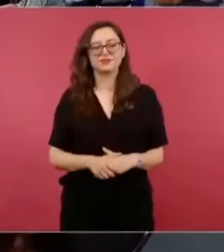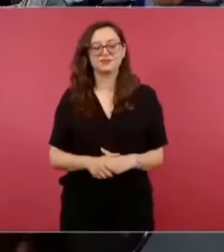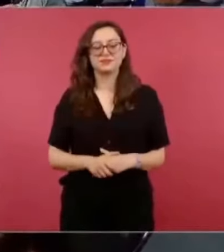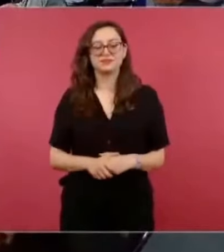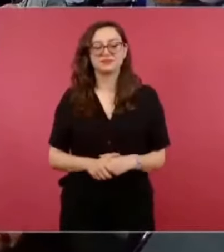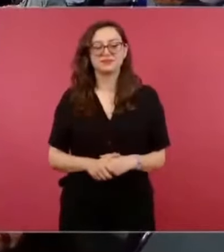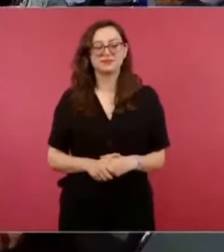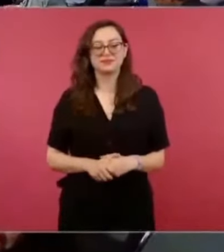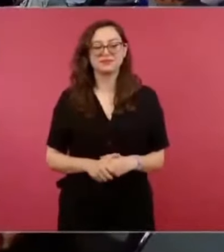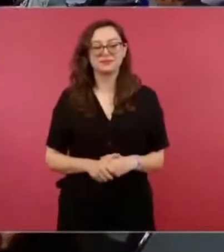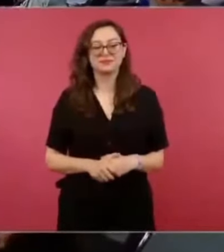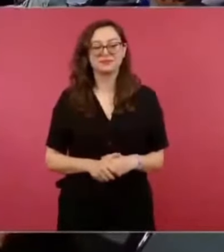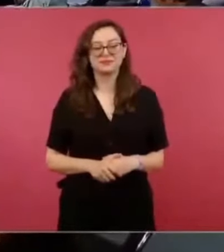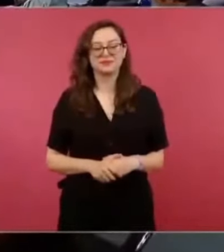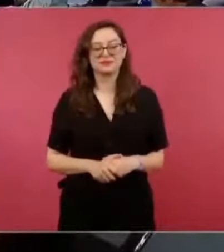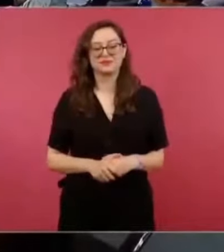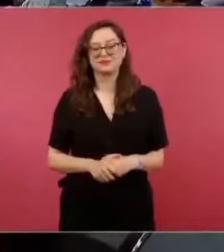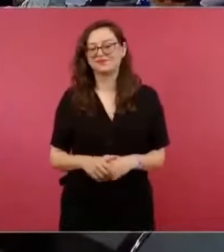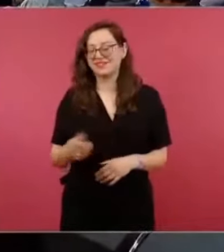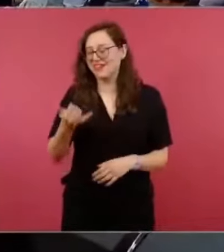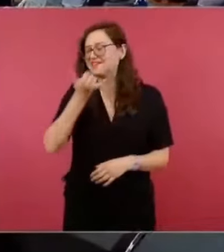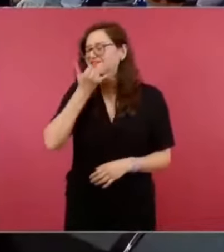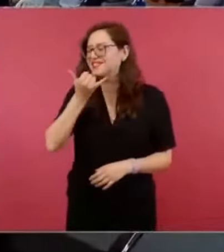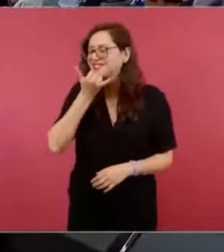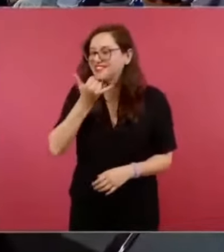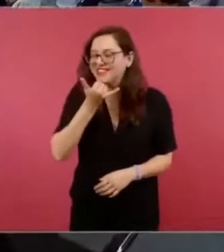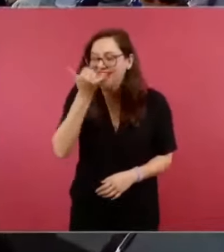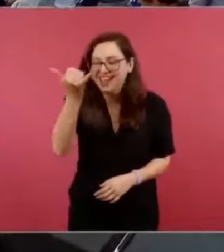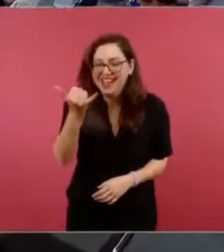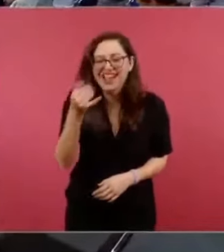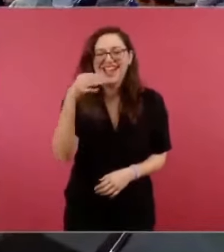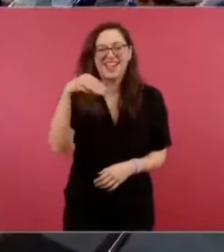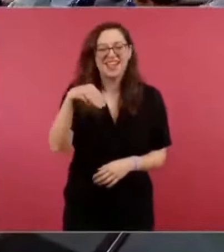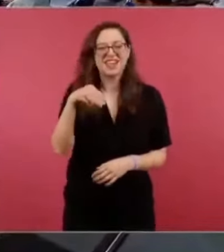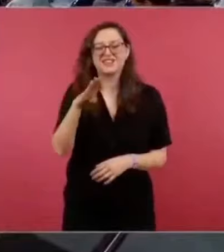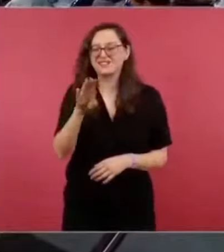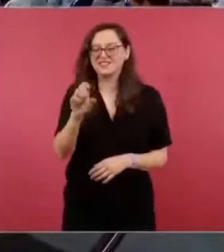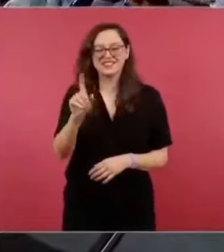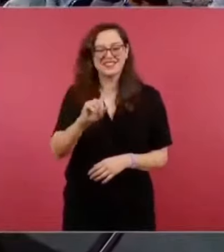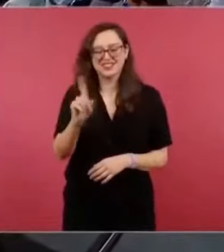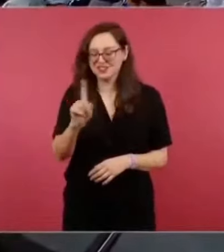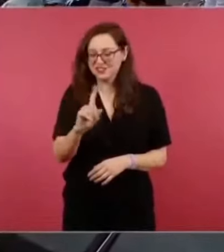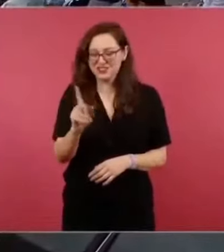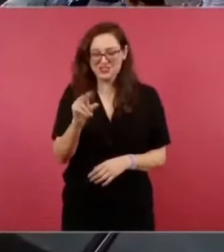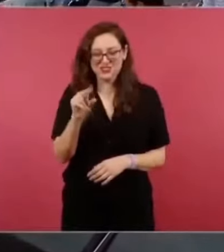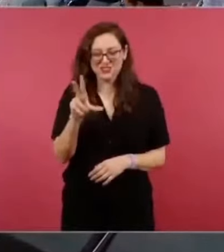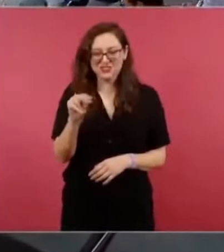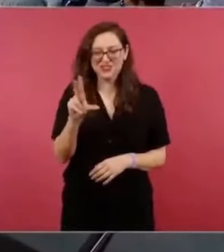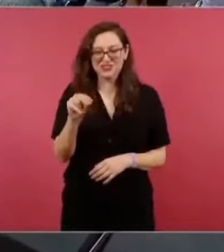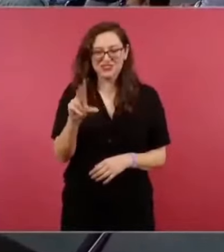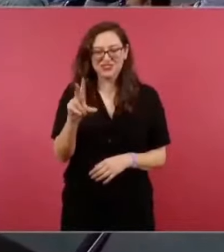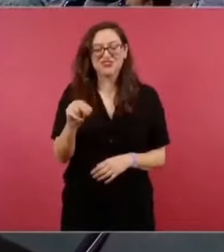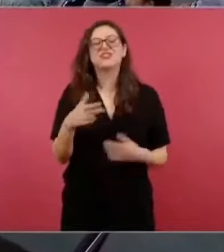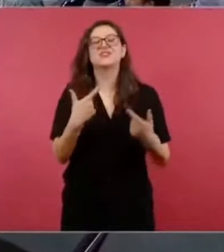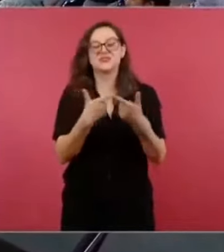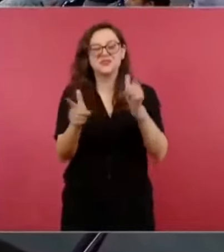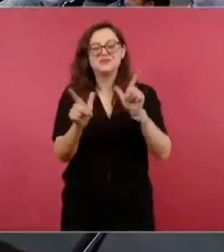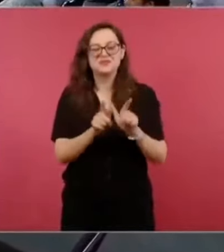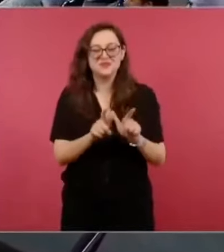¿cómo es la banda?